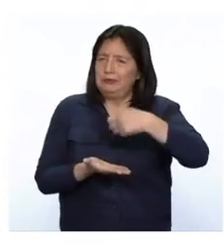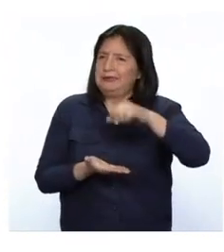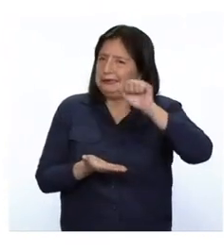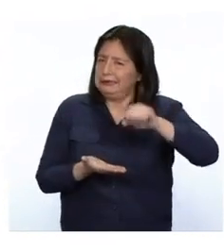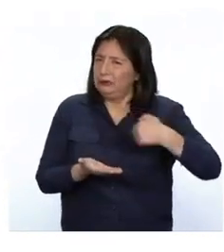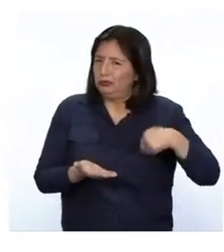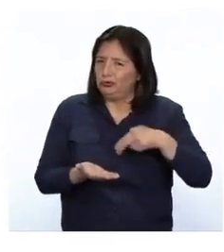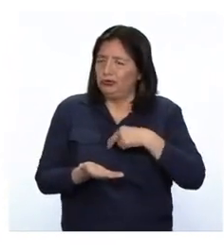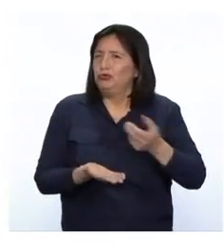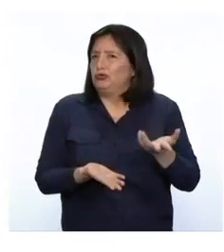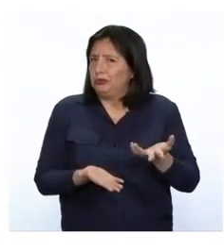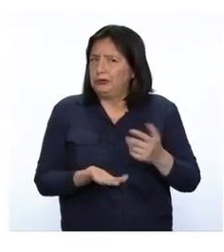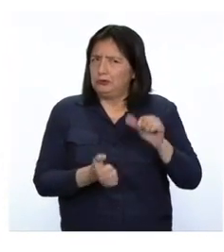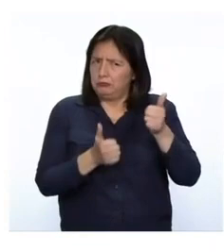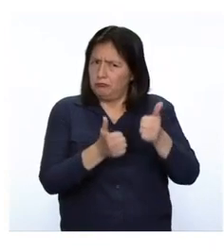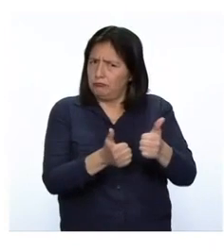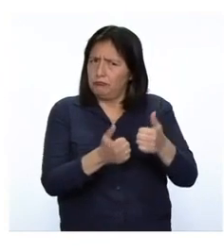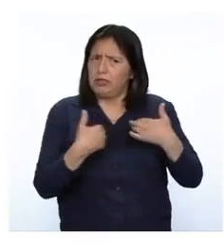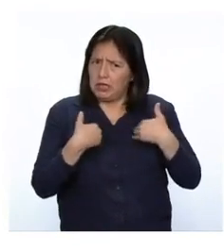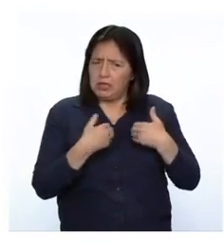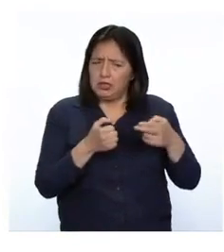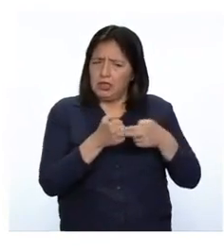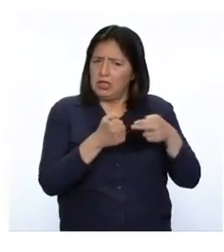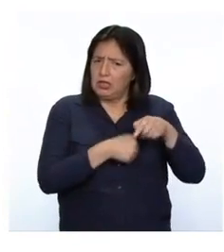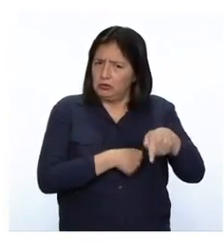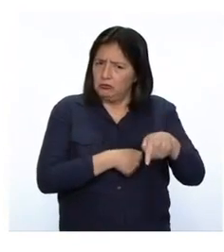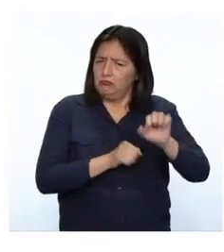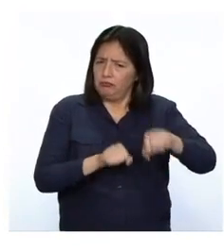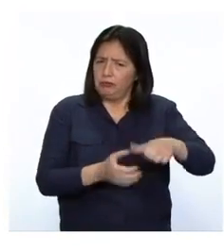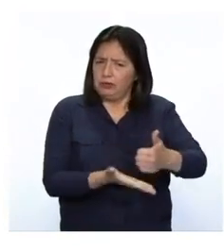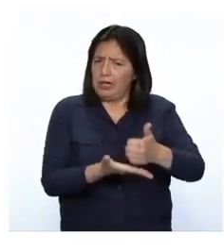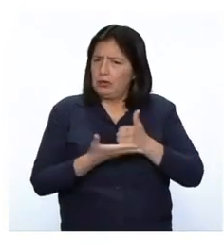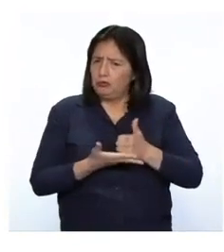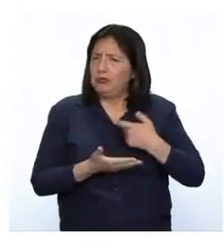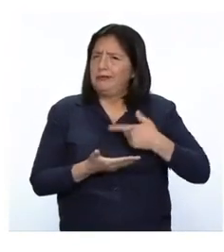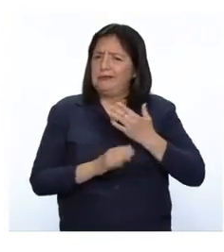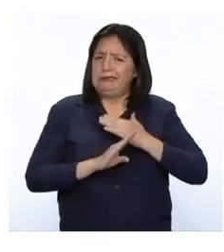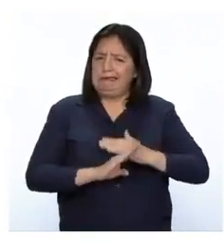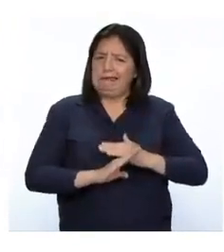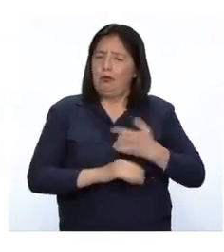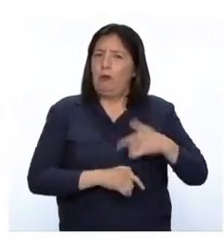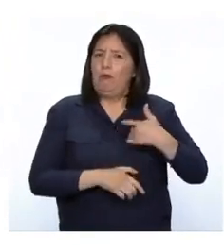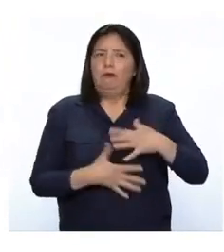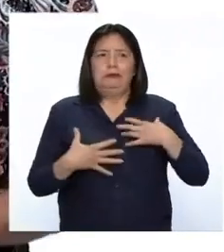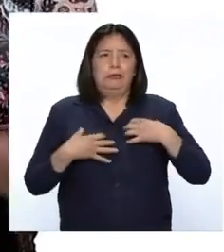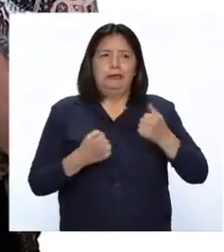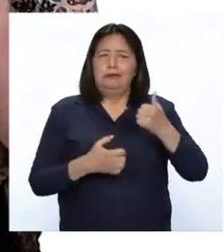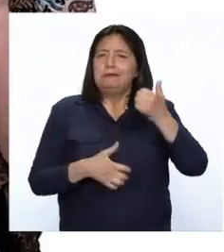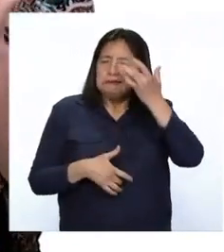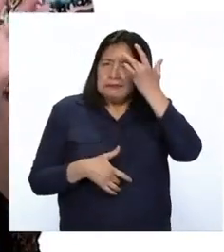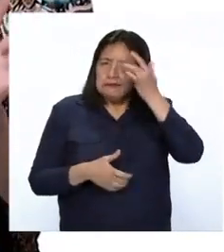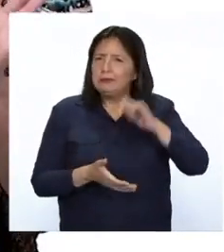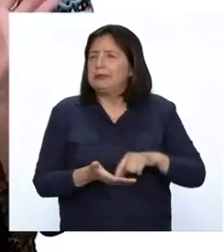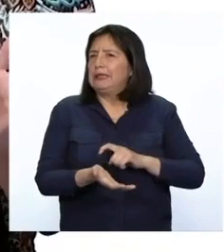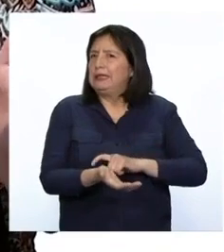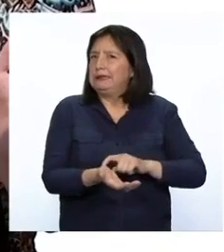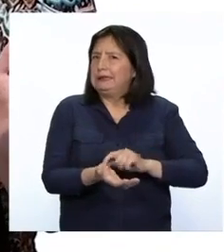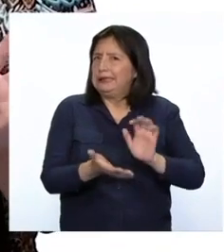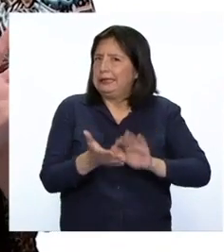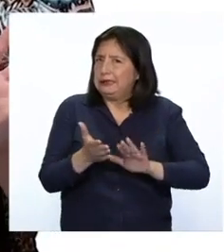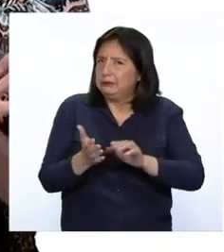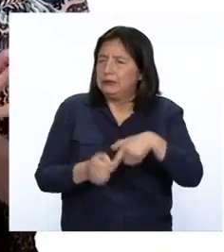consumimos. ¿Son ricos en hierro? ¿Nos pueden ayudar a prevenir o superar la anemia? Es muy